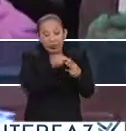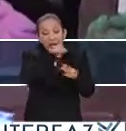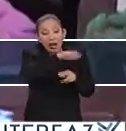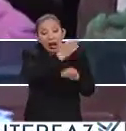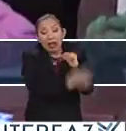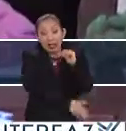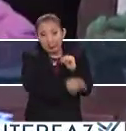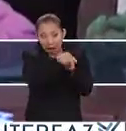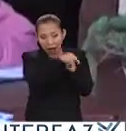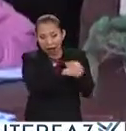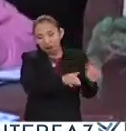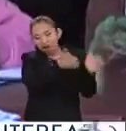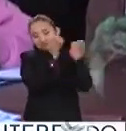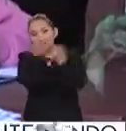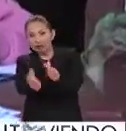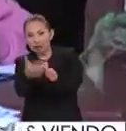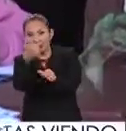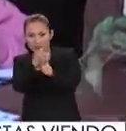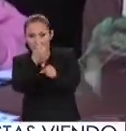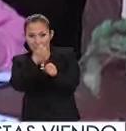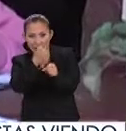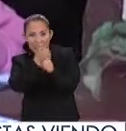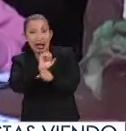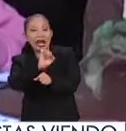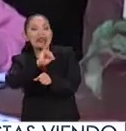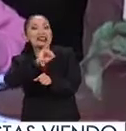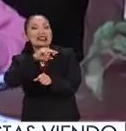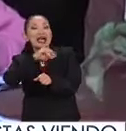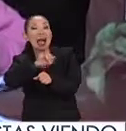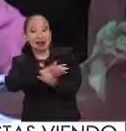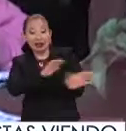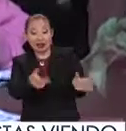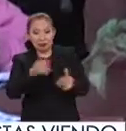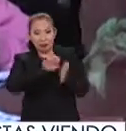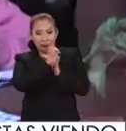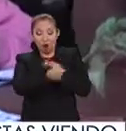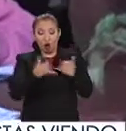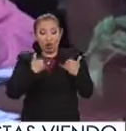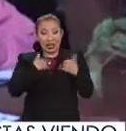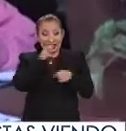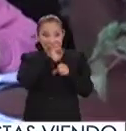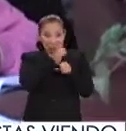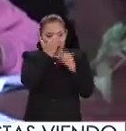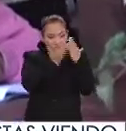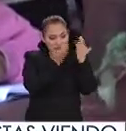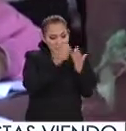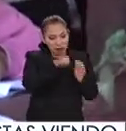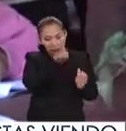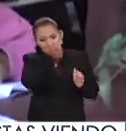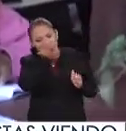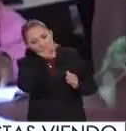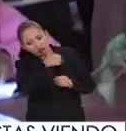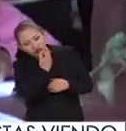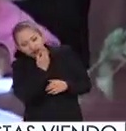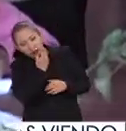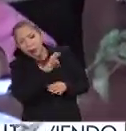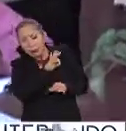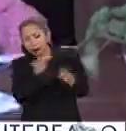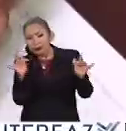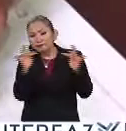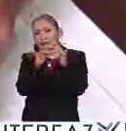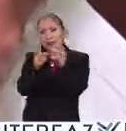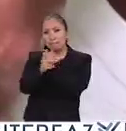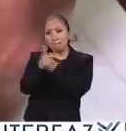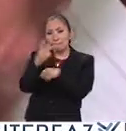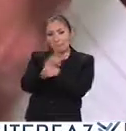terminan este proceso, seguirán con el INEA. Los chicos que terminan la secundaria, que están en edad, todavía pueden vincularse a lo que es la